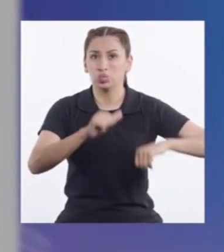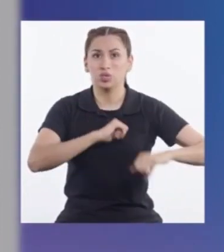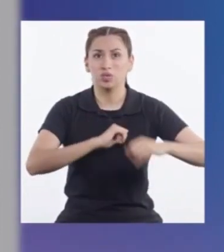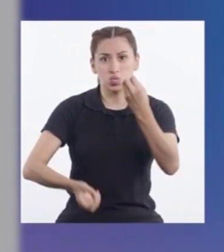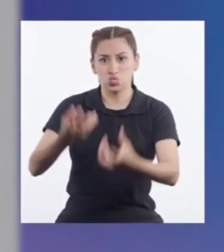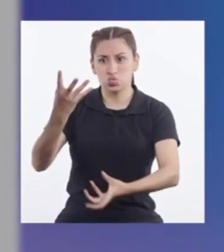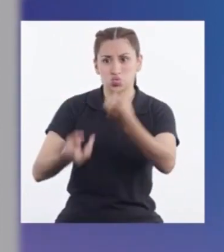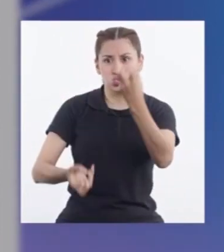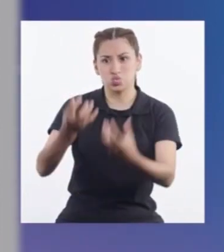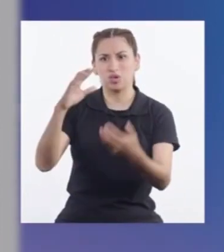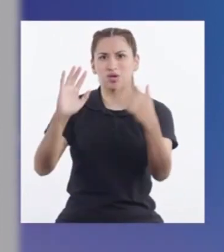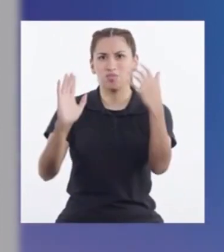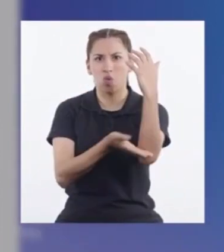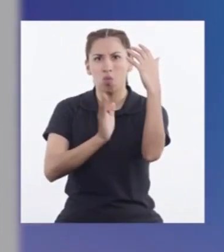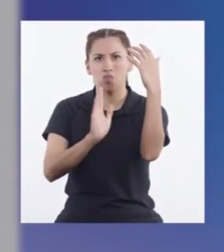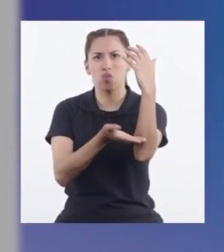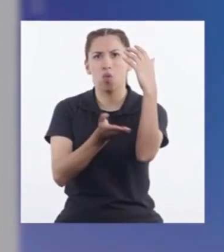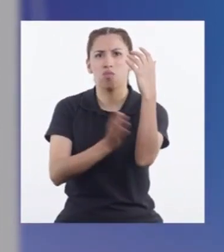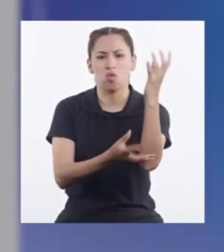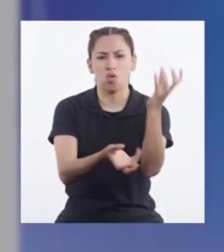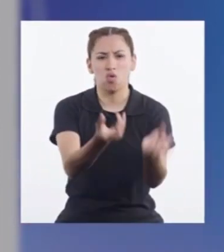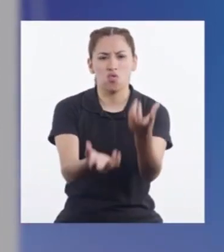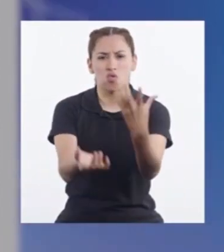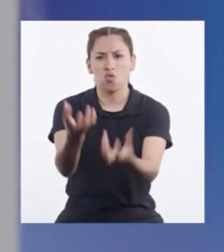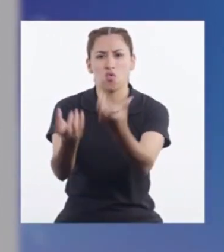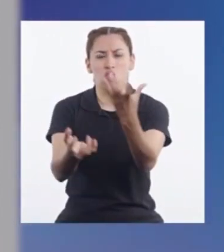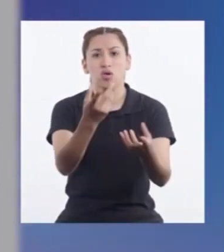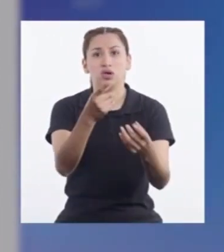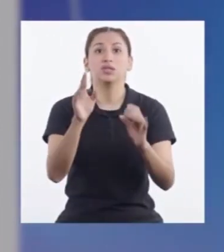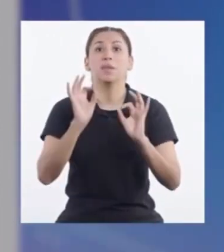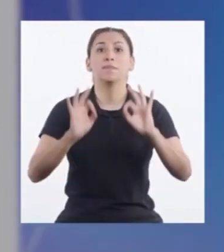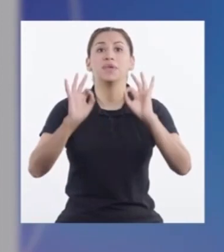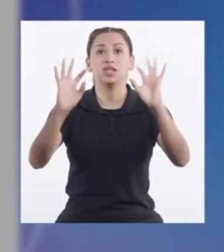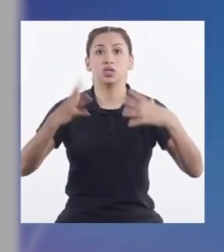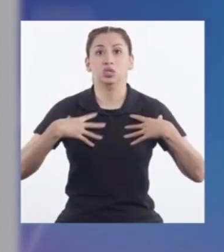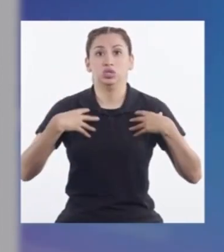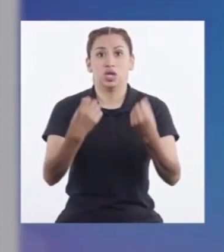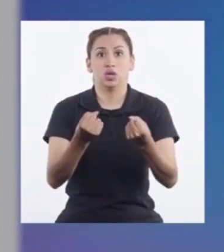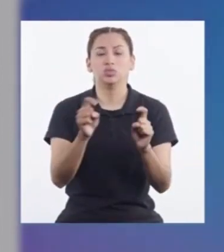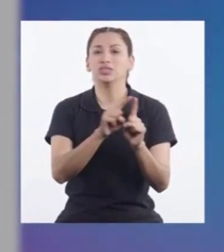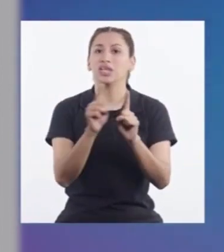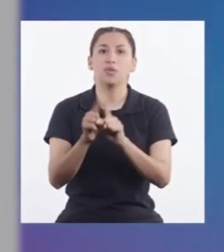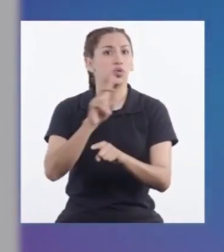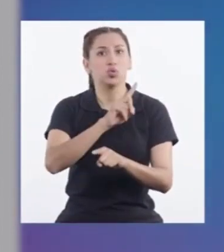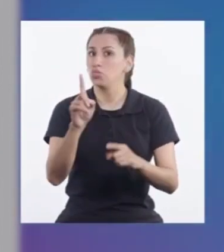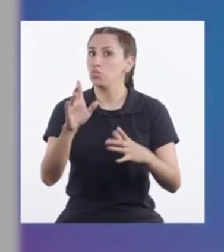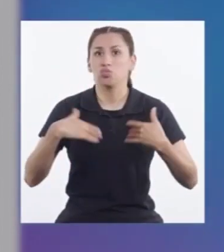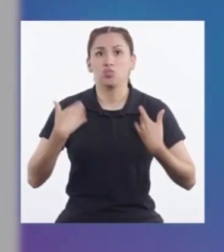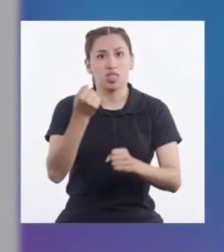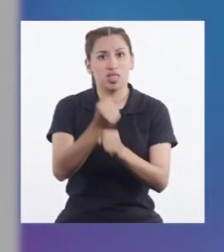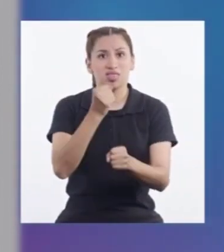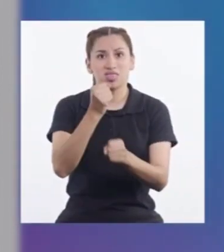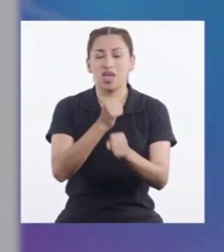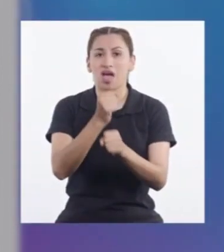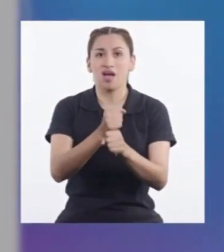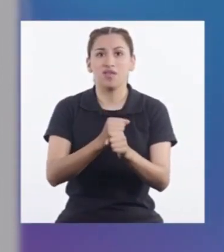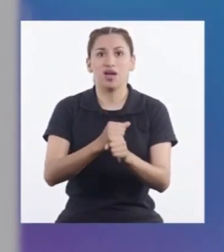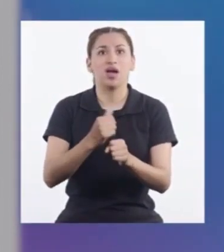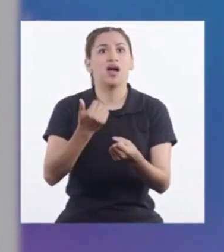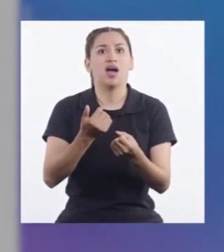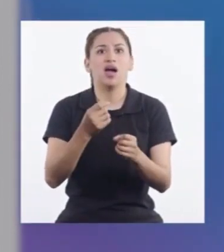Afectadas Por incendios Forestales Que perjudican La salud E impiden Realizar Las actividades